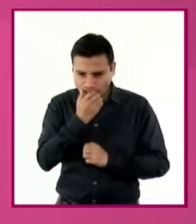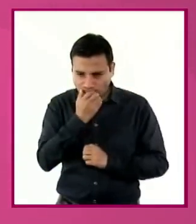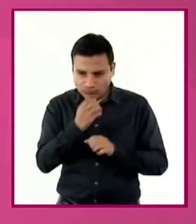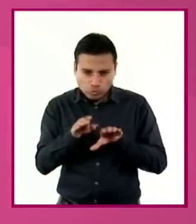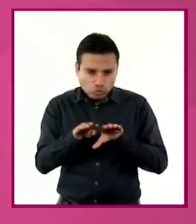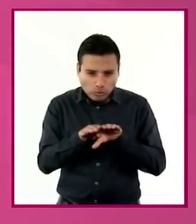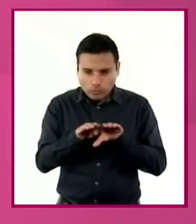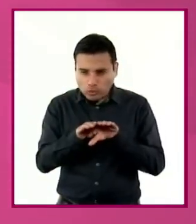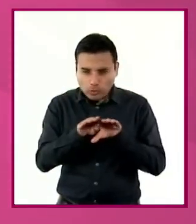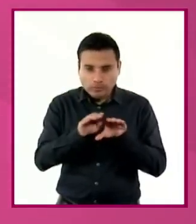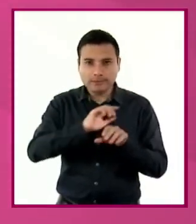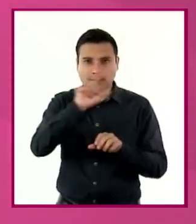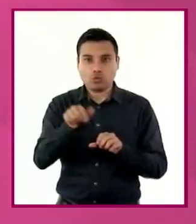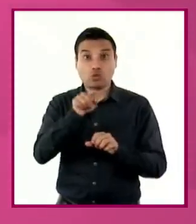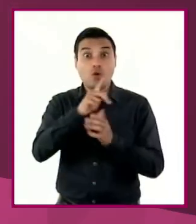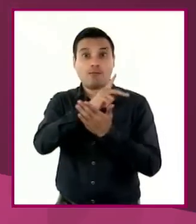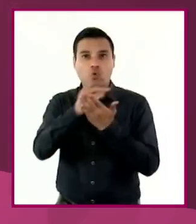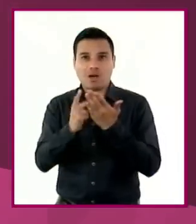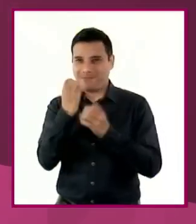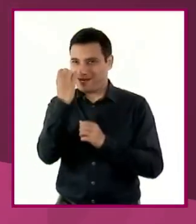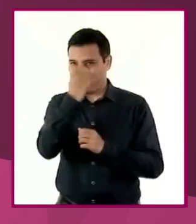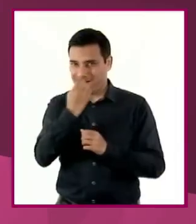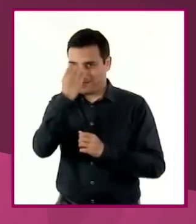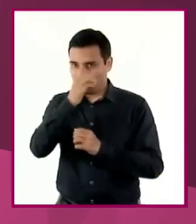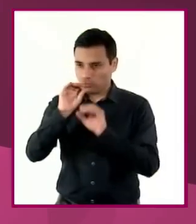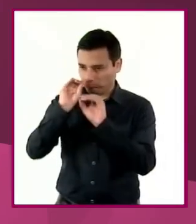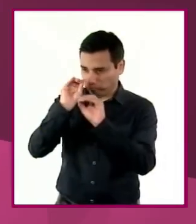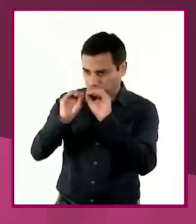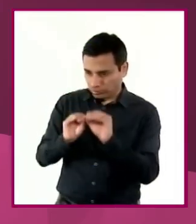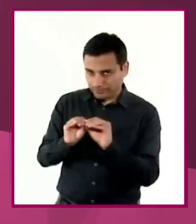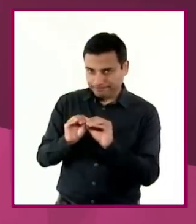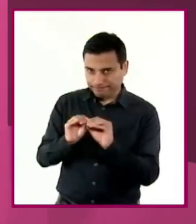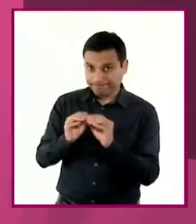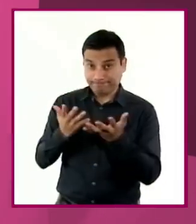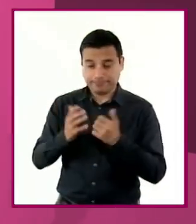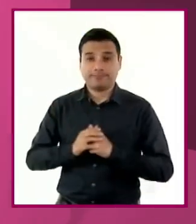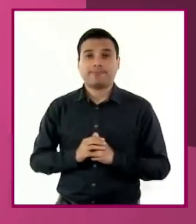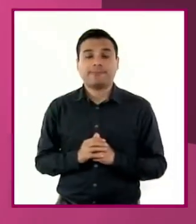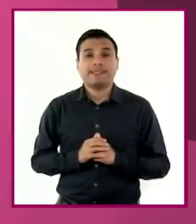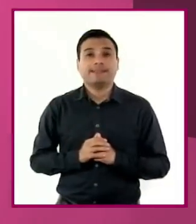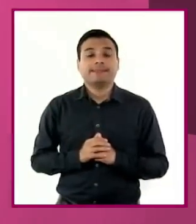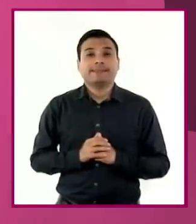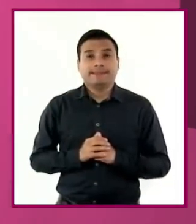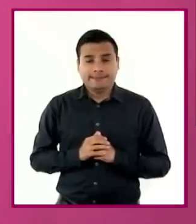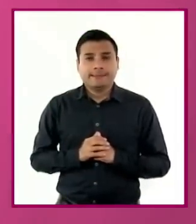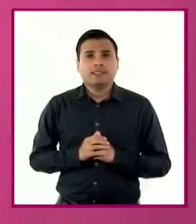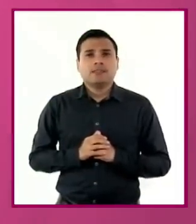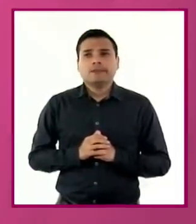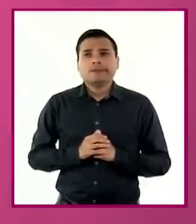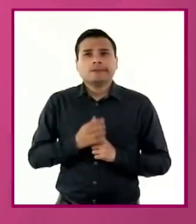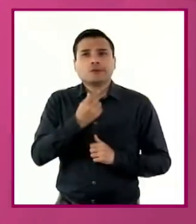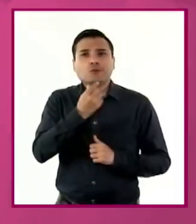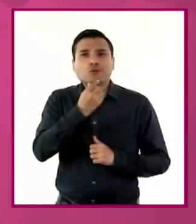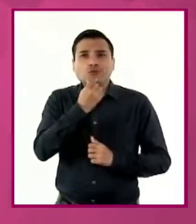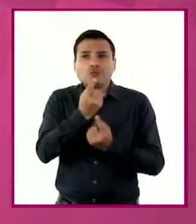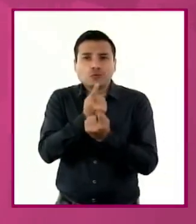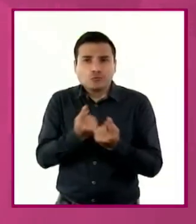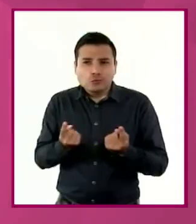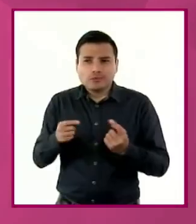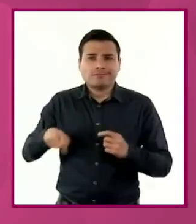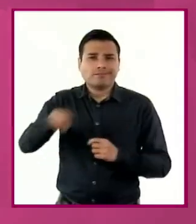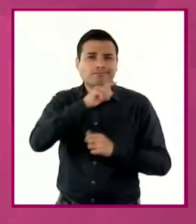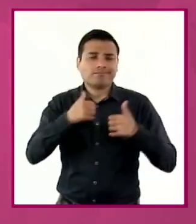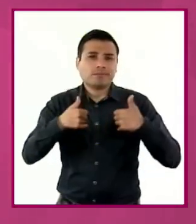desarrollar su programa analítico. En esta etapa, niñas, niños y adolescentes se enfrentan a nuevas experiencias